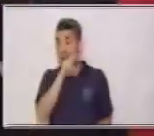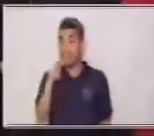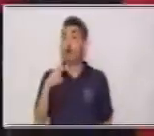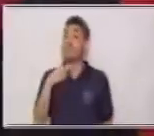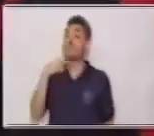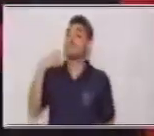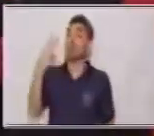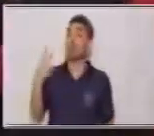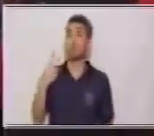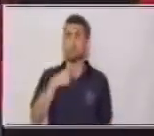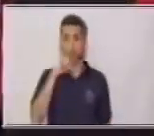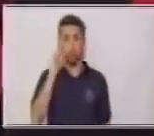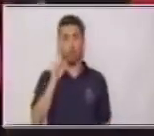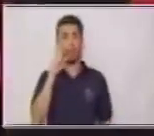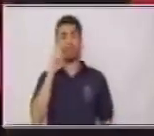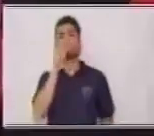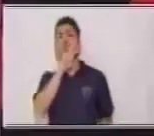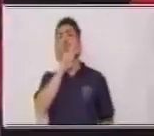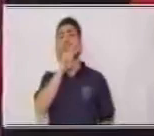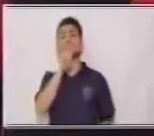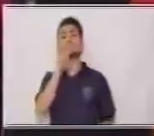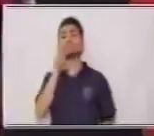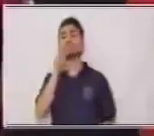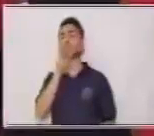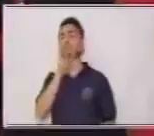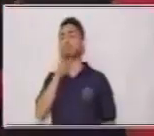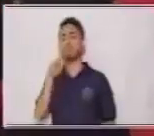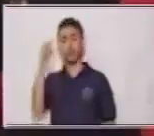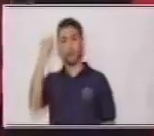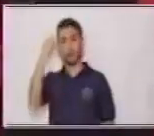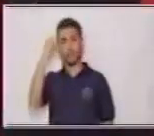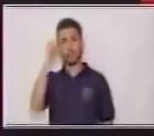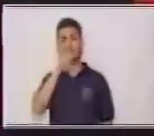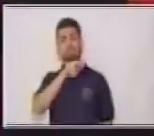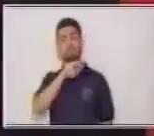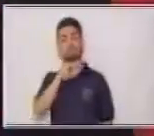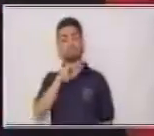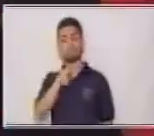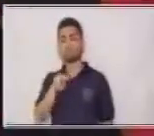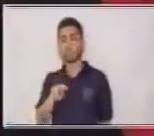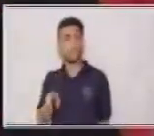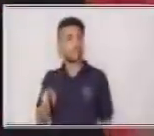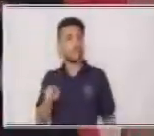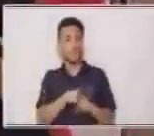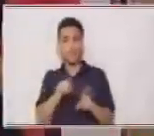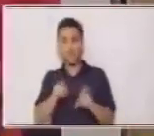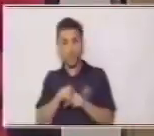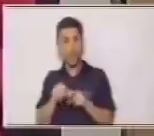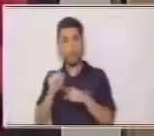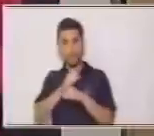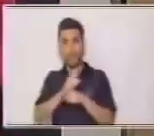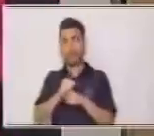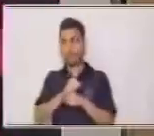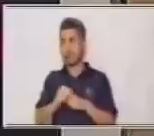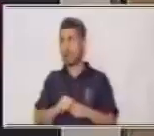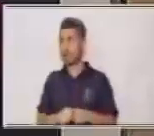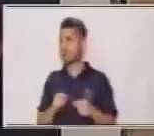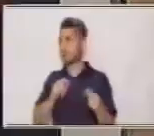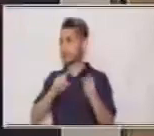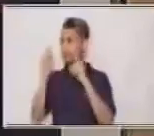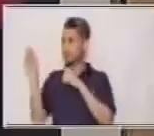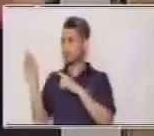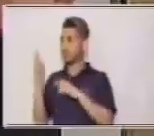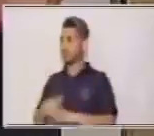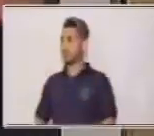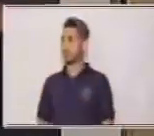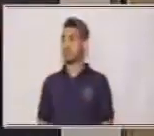nosotros lo podíamos llevar con nuestra mente y hacer el mismo ejercicio de esta manera. De igual manera,